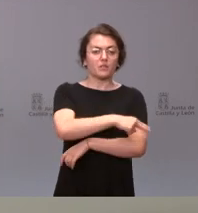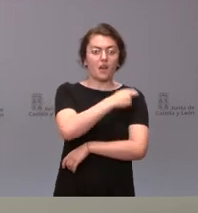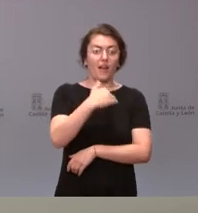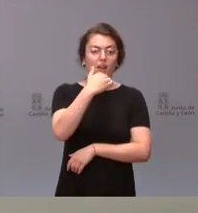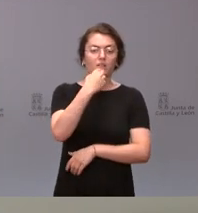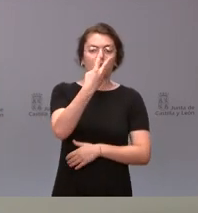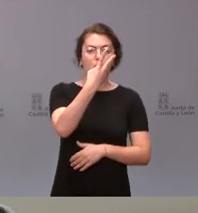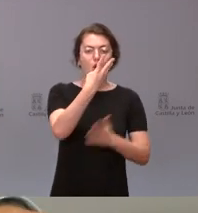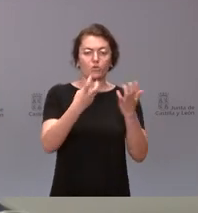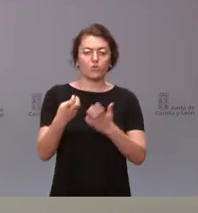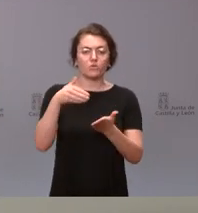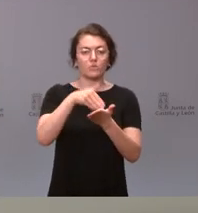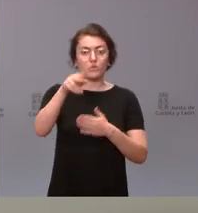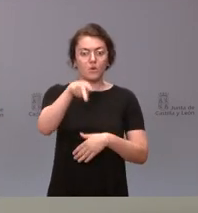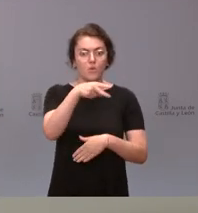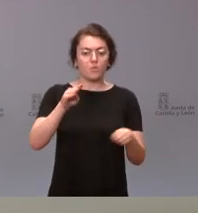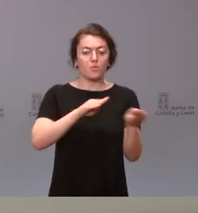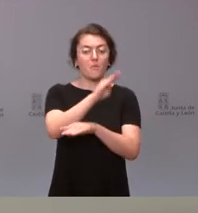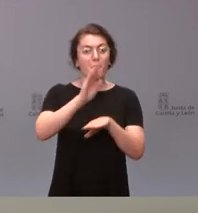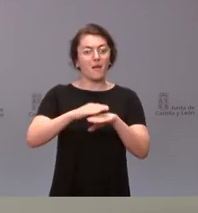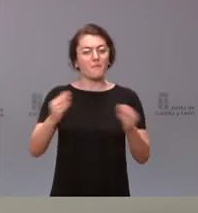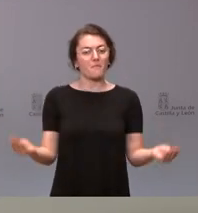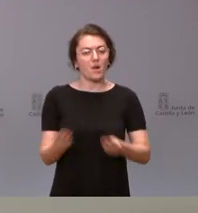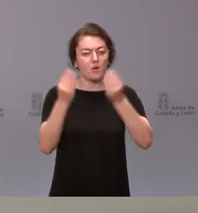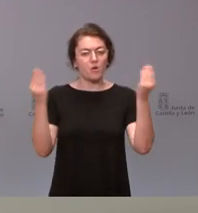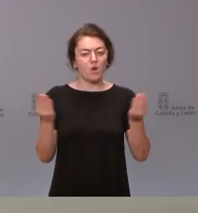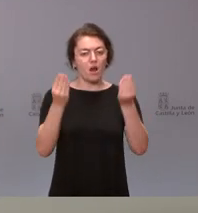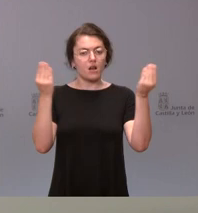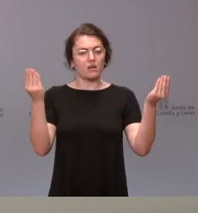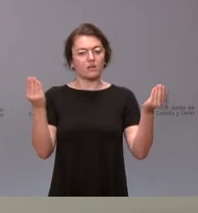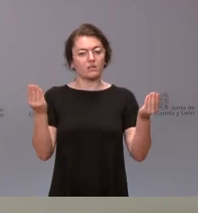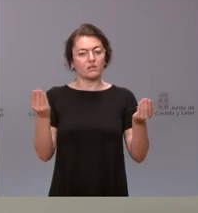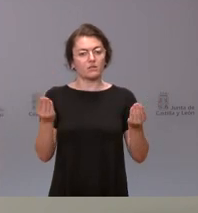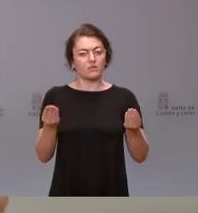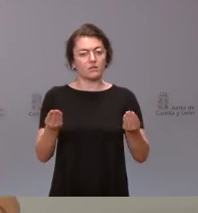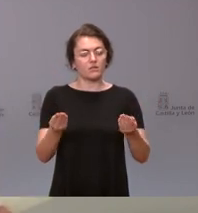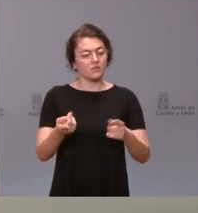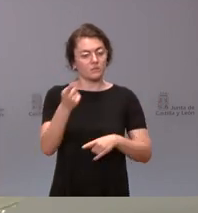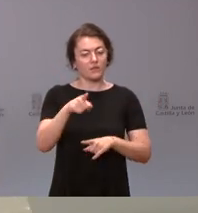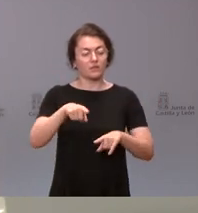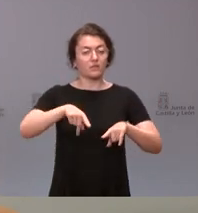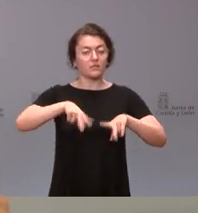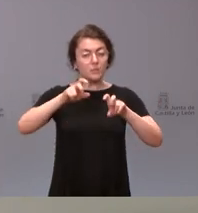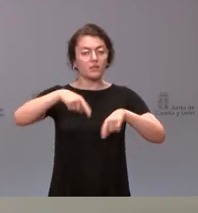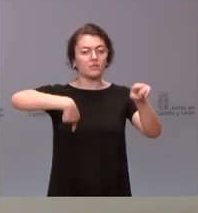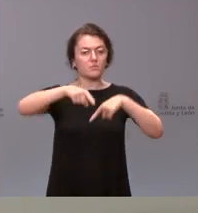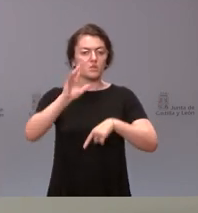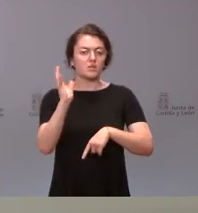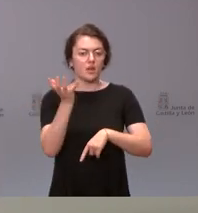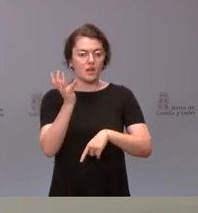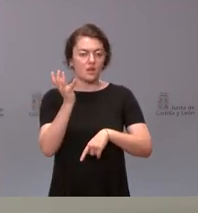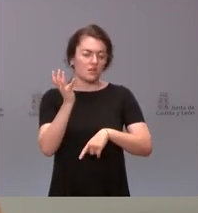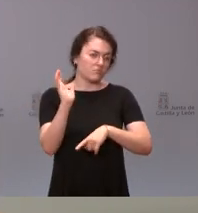para mejorar y aumentar todo lo que tiene que ver con el transporte sanitario, tanto urgente como programado.